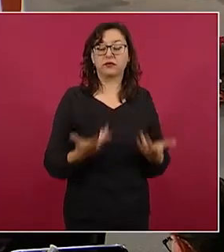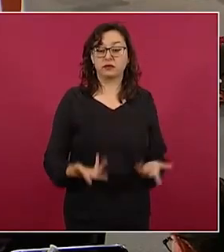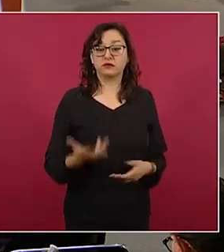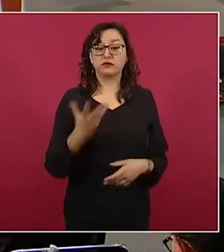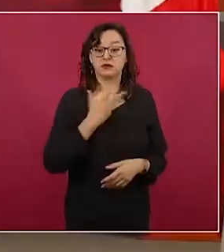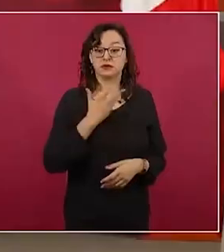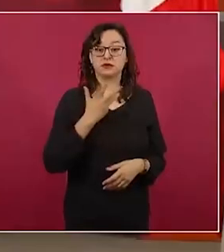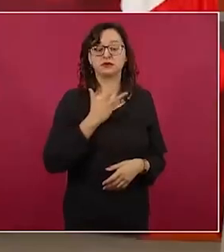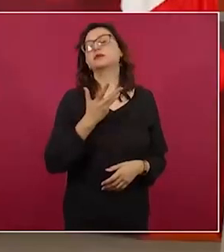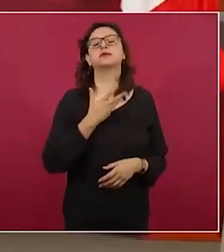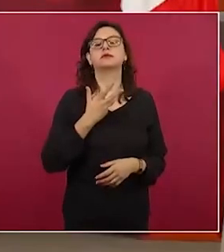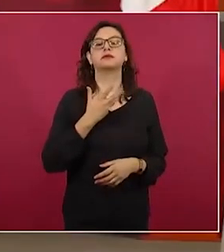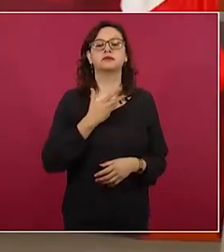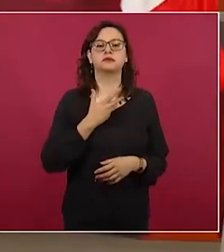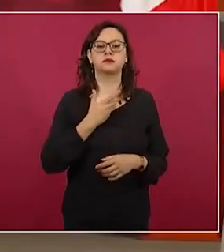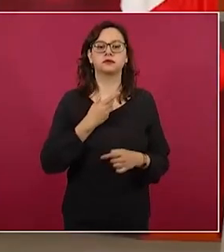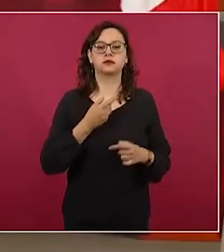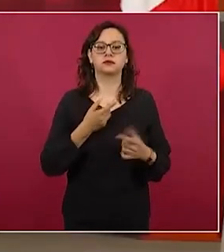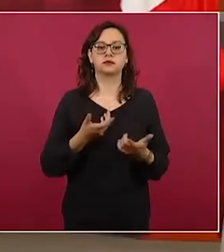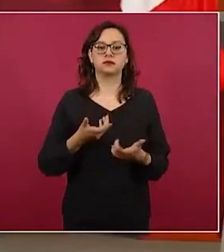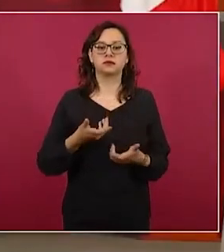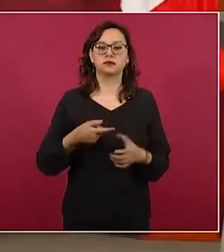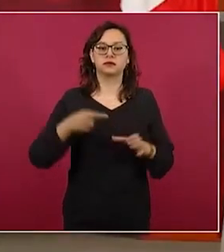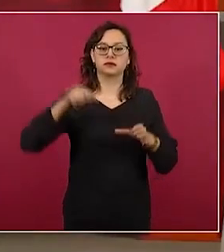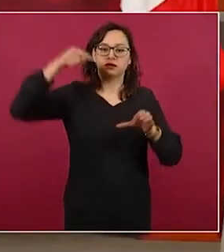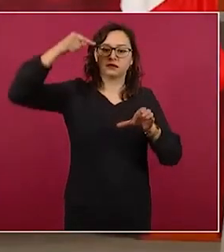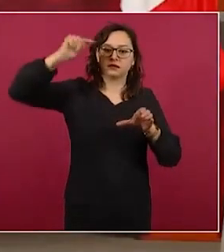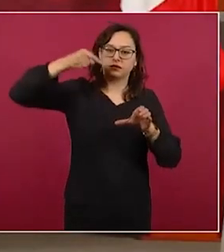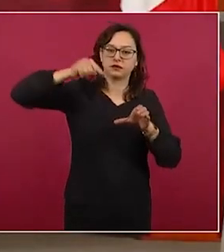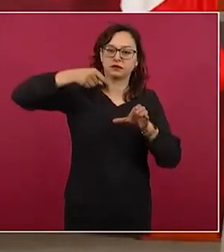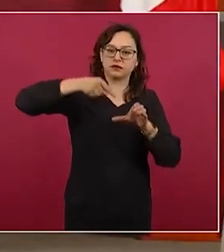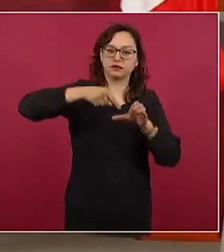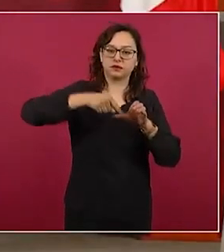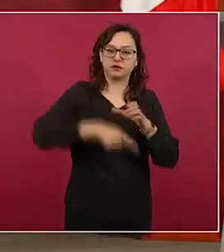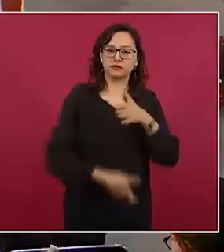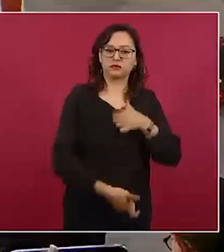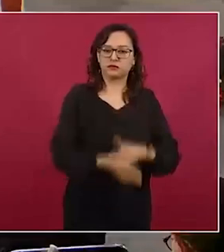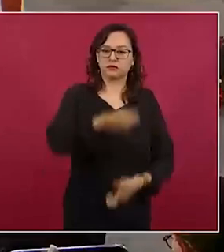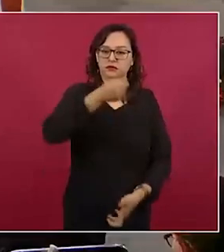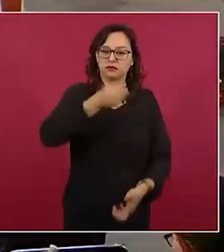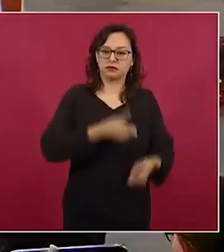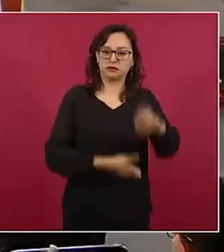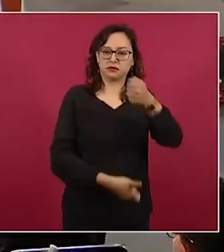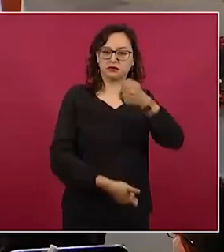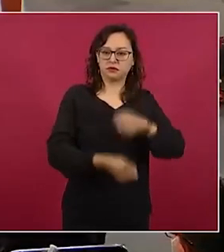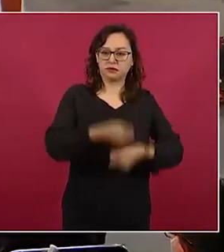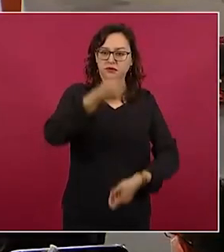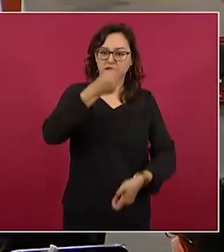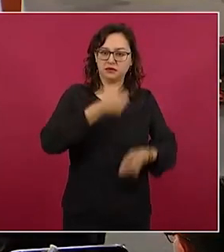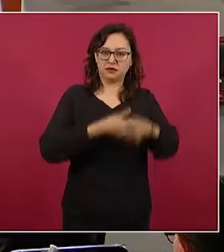para sacar el material hasta la orilla del puerto, a ver si no ponen el puerto.